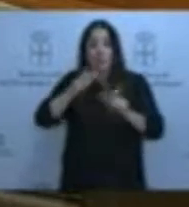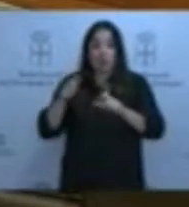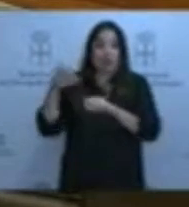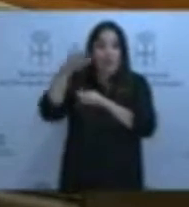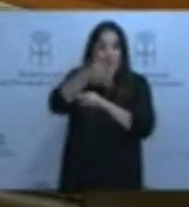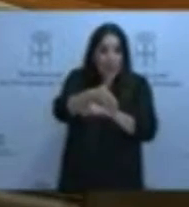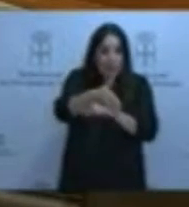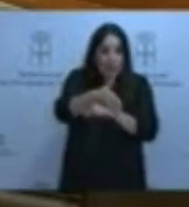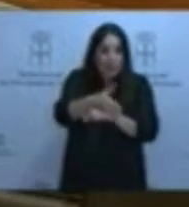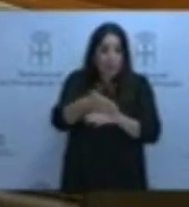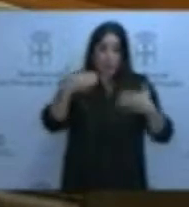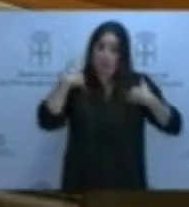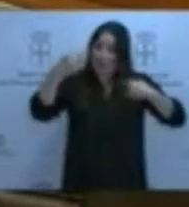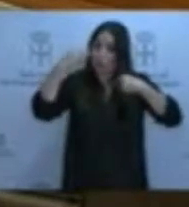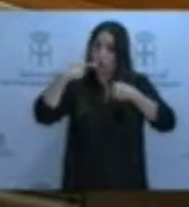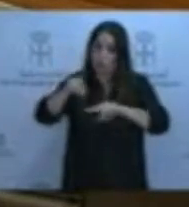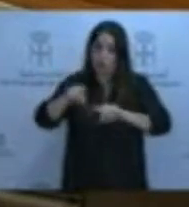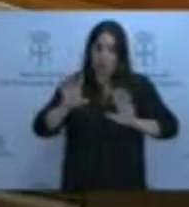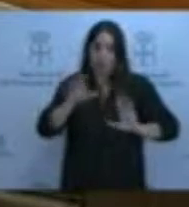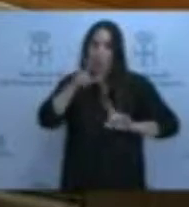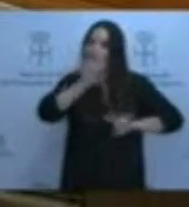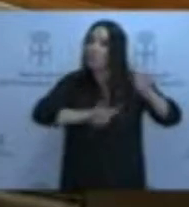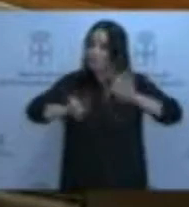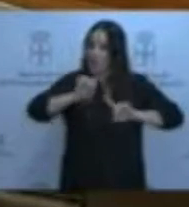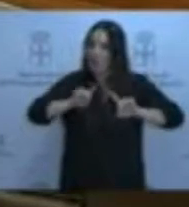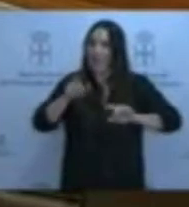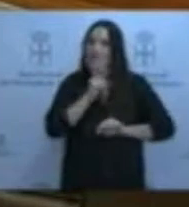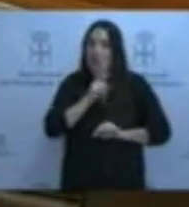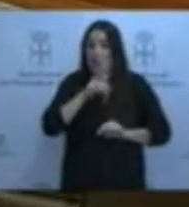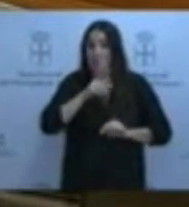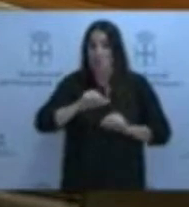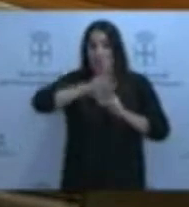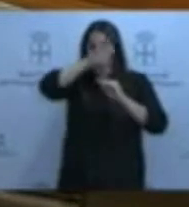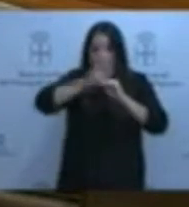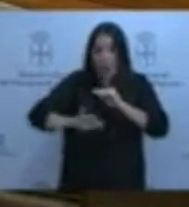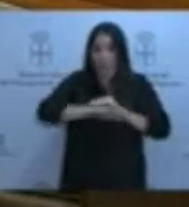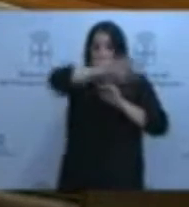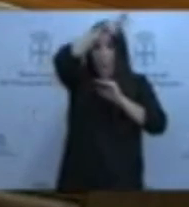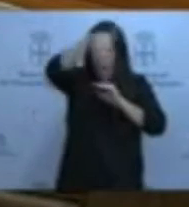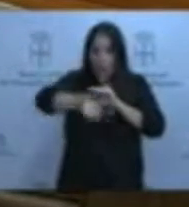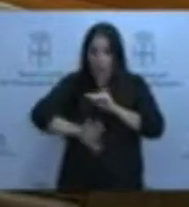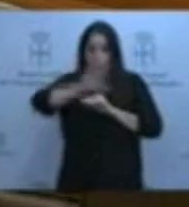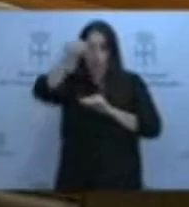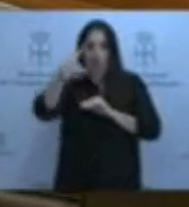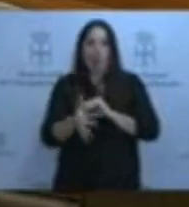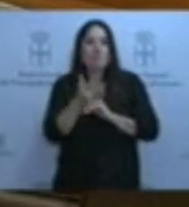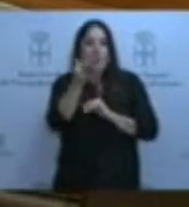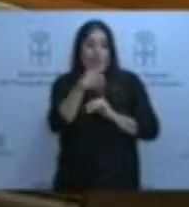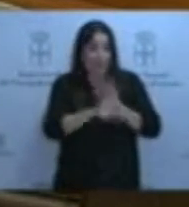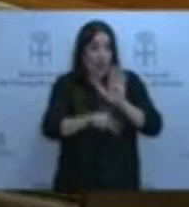bajo la su propia responsabilidad por el peligro que entraña la fuerza de las olas? ¿Ya legal el